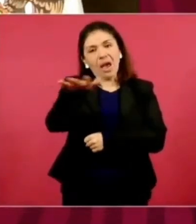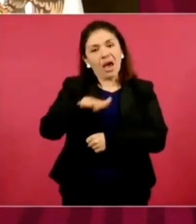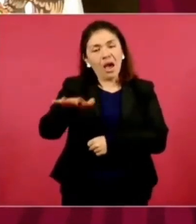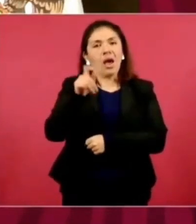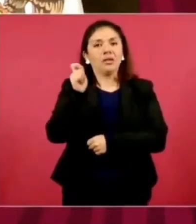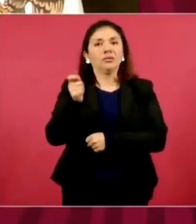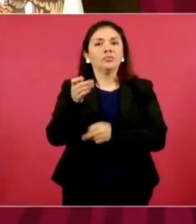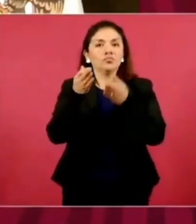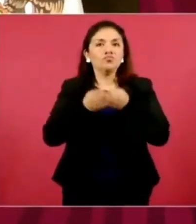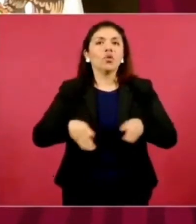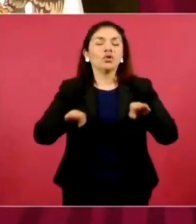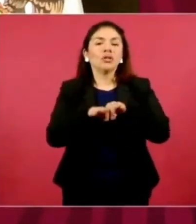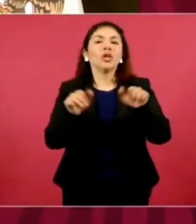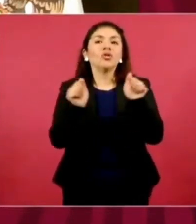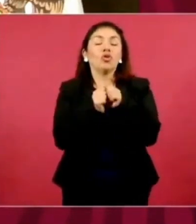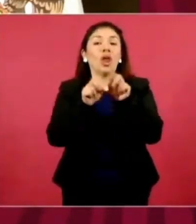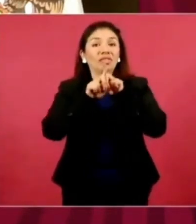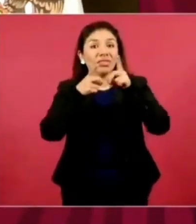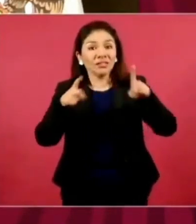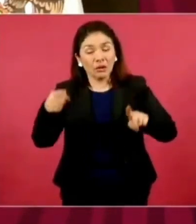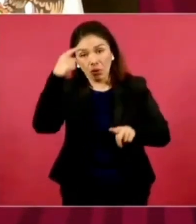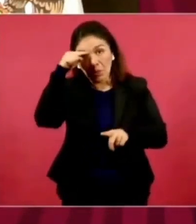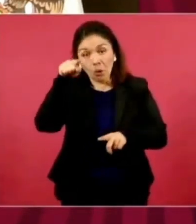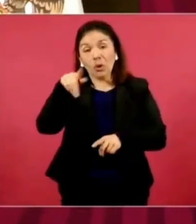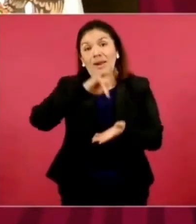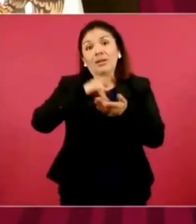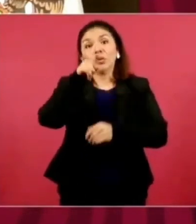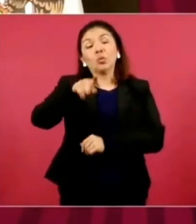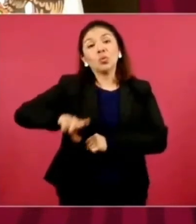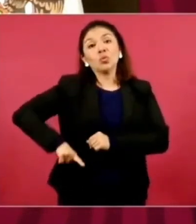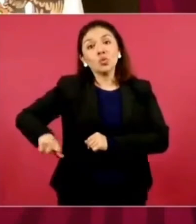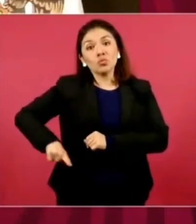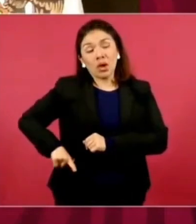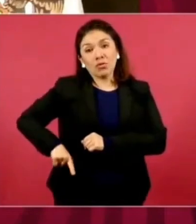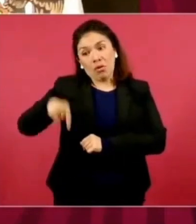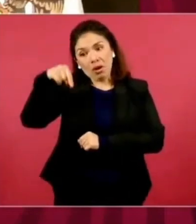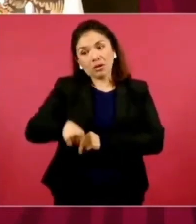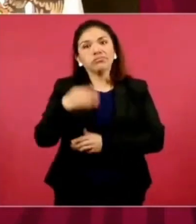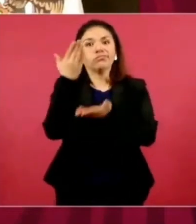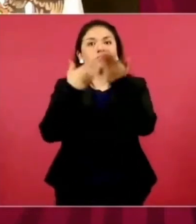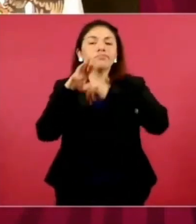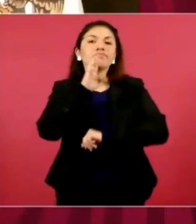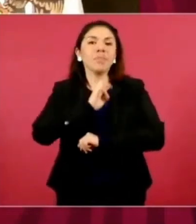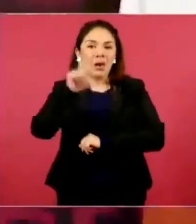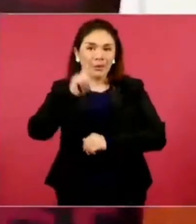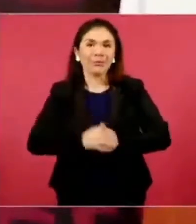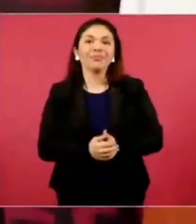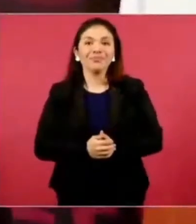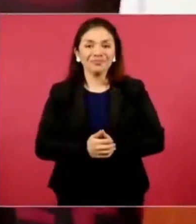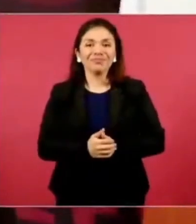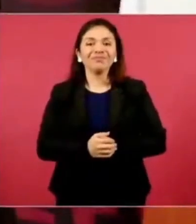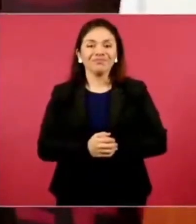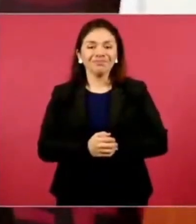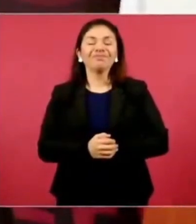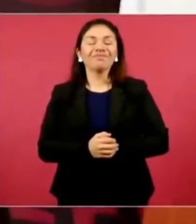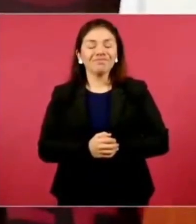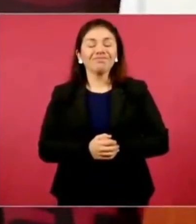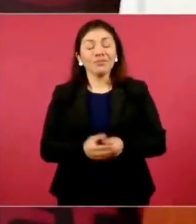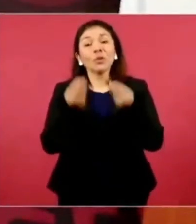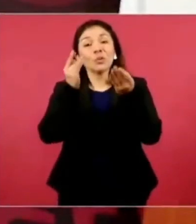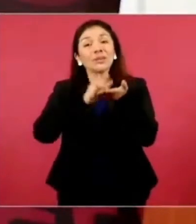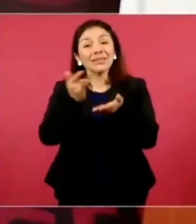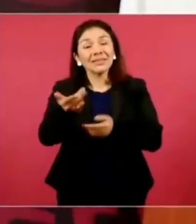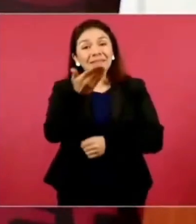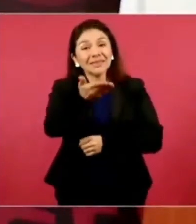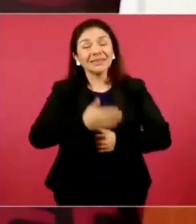que gracias al apoyo que hemos recibido de su gobierno estamos teniendo en nuestra entidad. Muchas gracias,